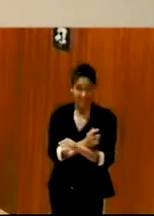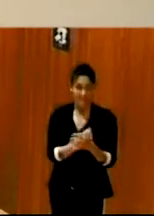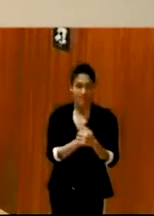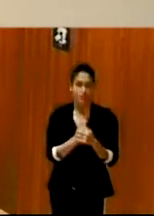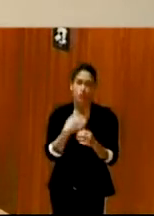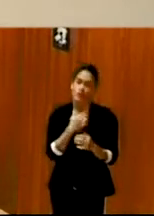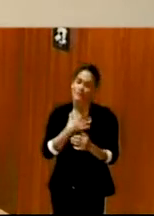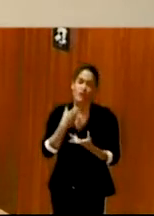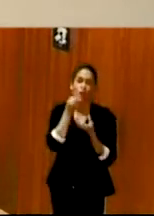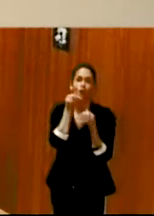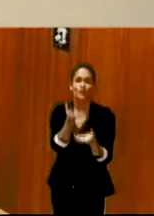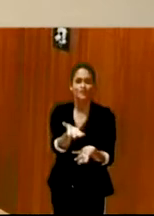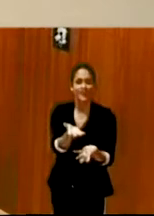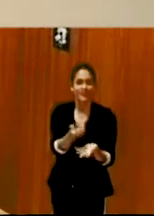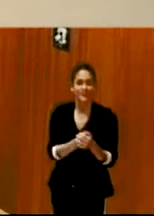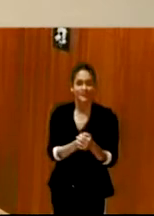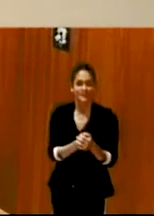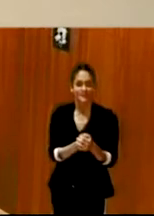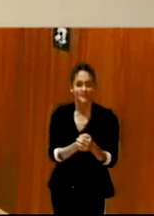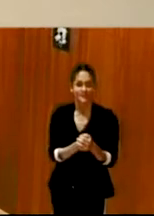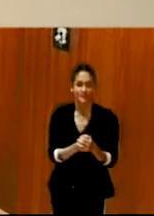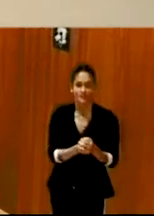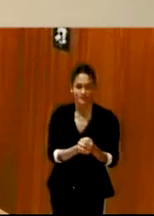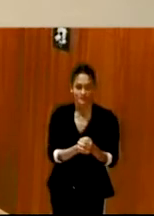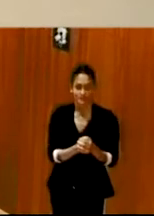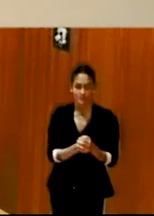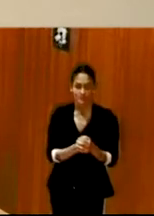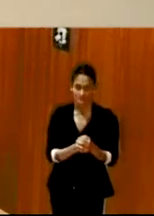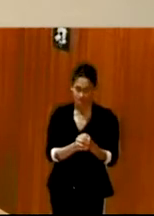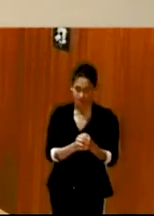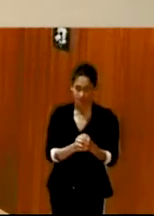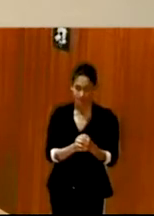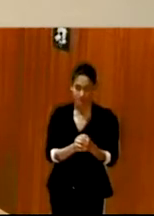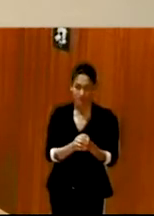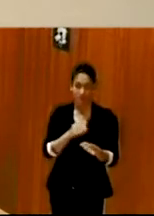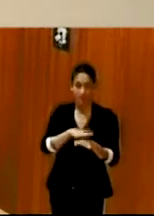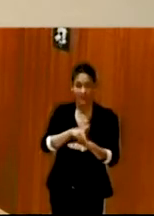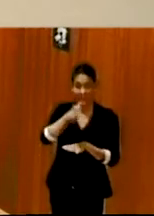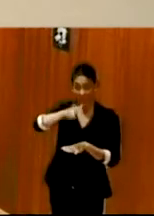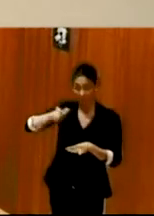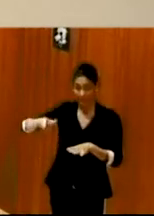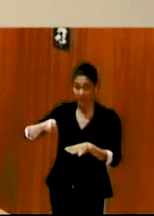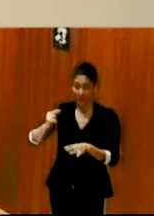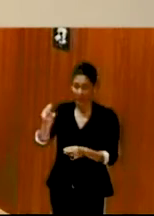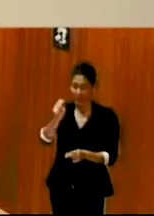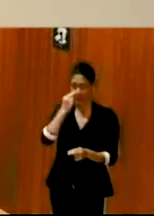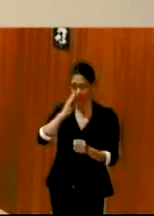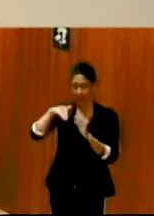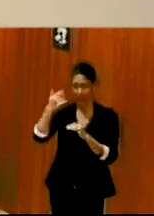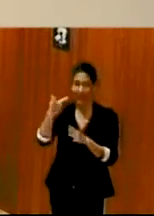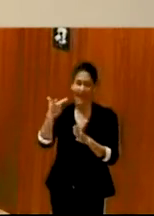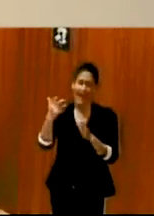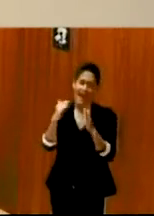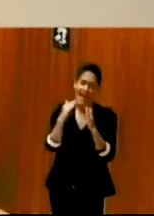contar para las personas que nos están siguiendo aquí o en casa con